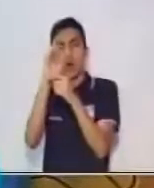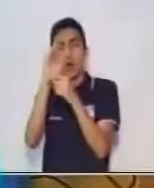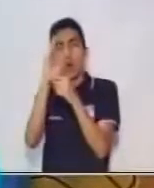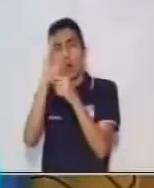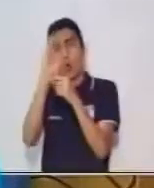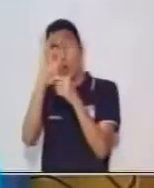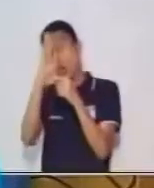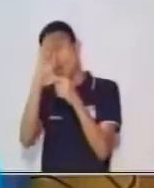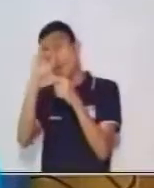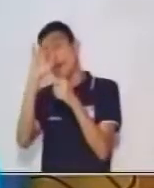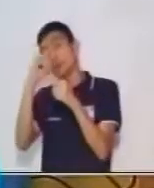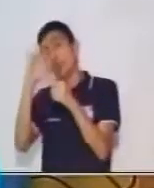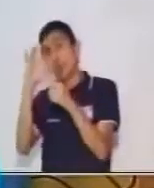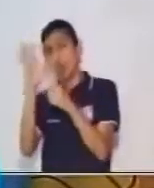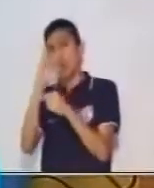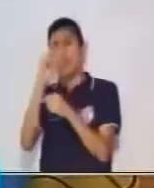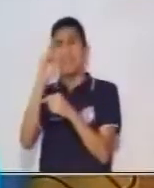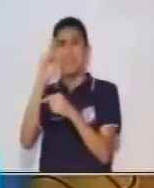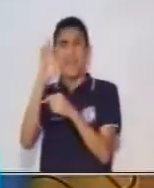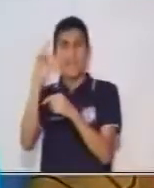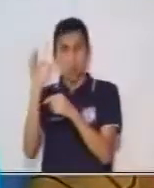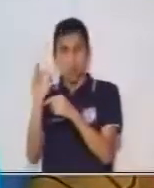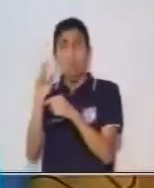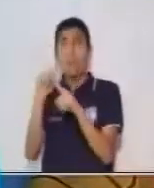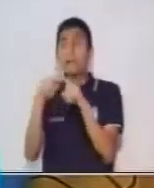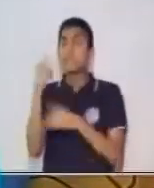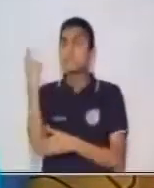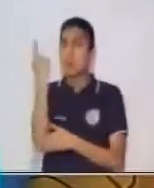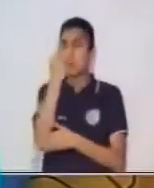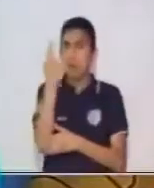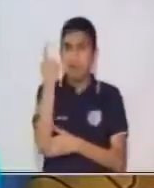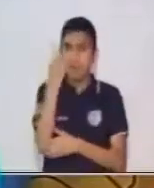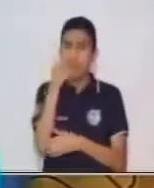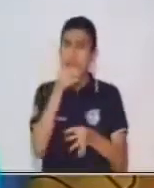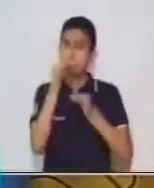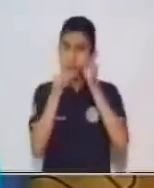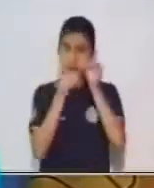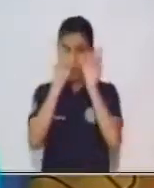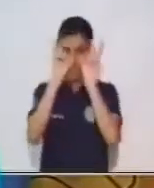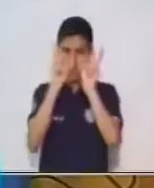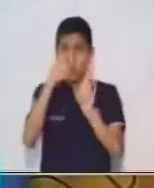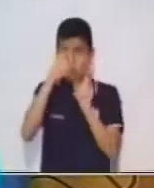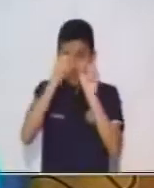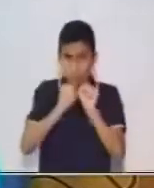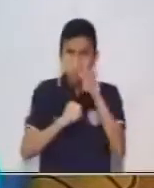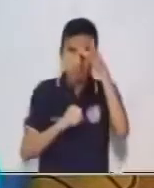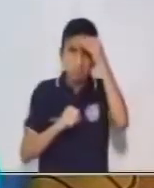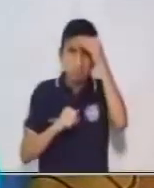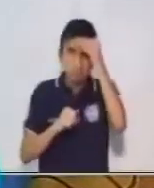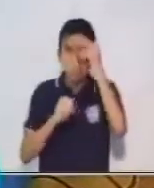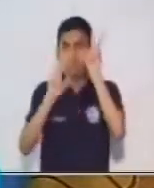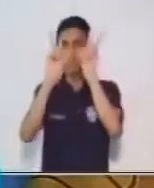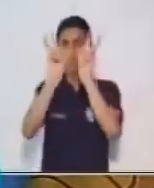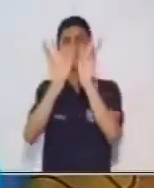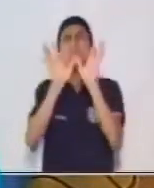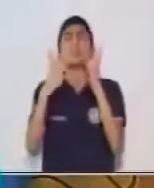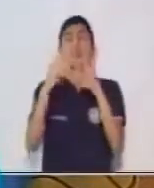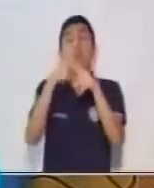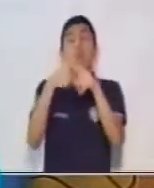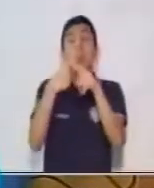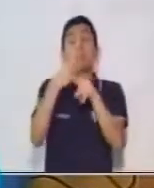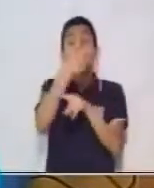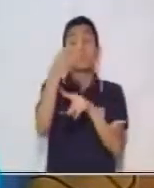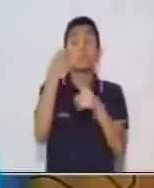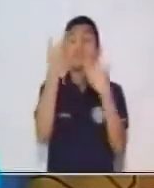macroestructura. Pero es importante hacerles mención y que ustedes puedan tomarlo en cuenta que cuando